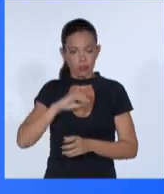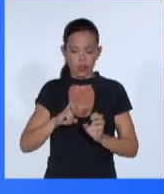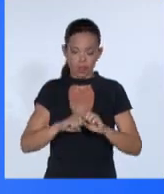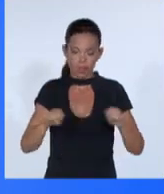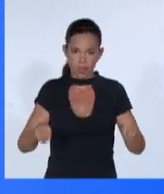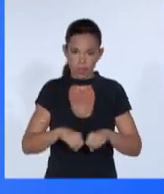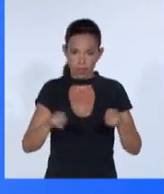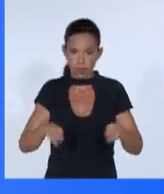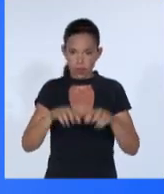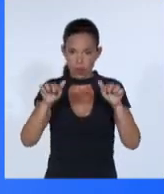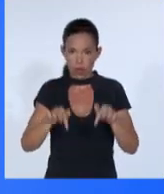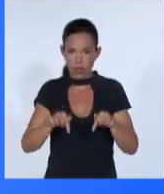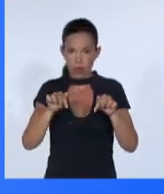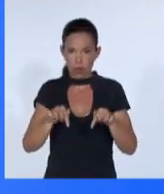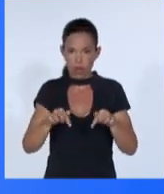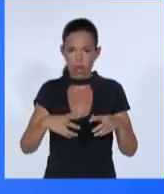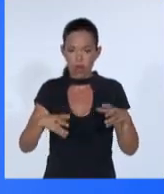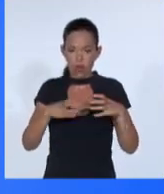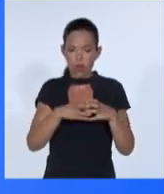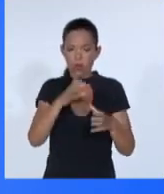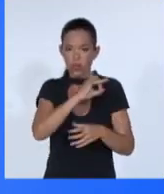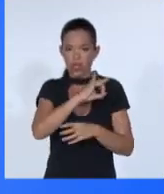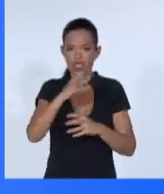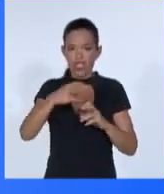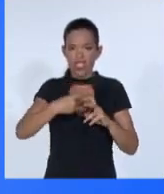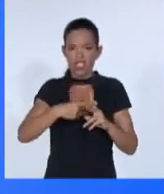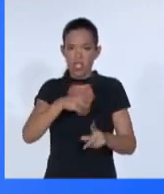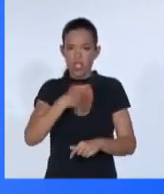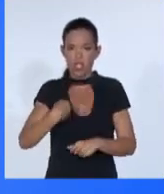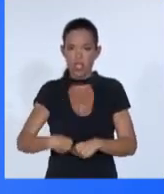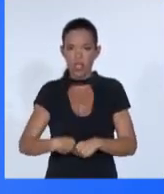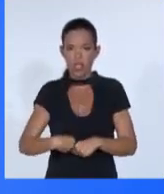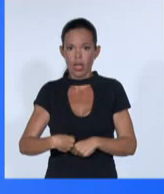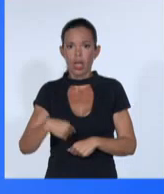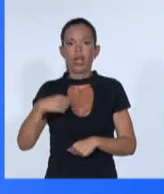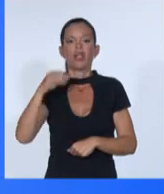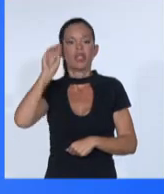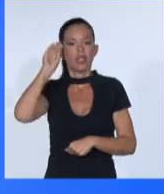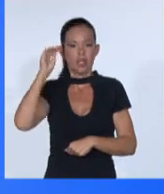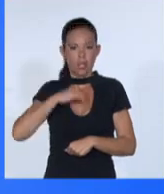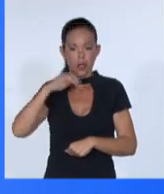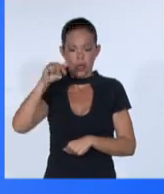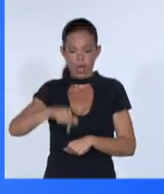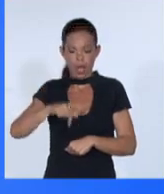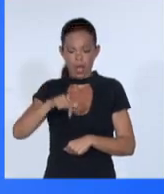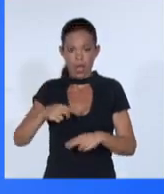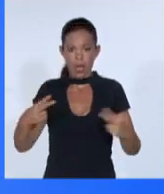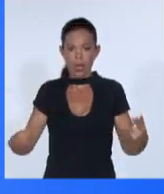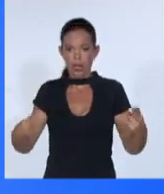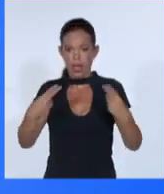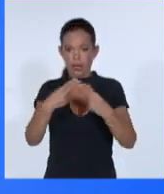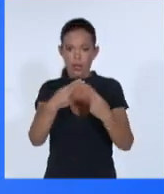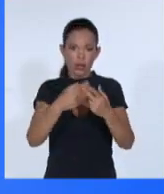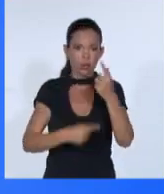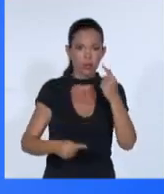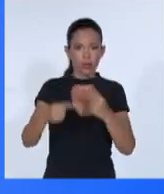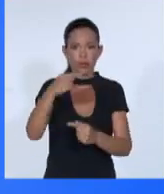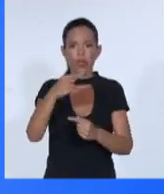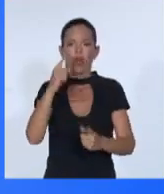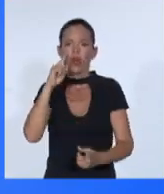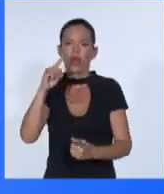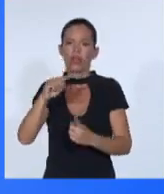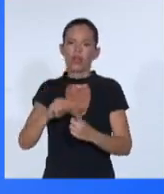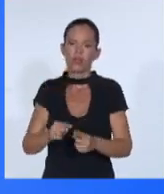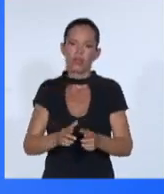77 y China le ha otorgado la máxima prioridad a este evento con el propósito de colocar nuevamente el desarrollo